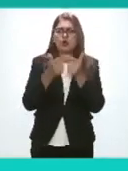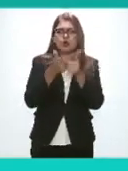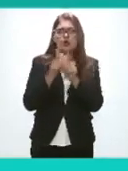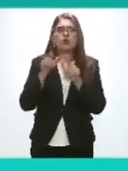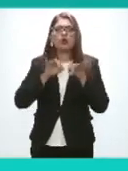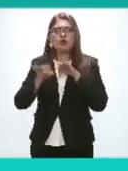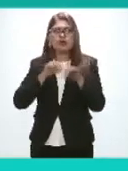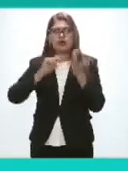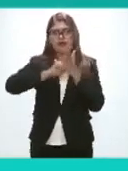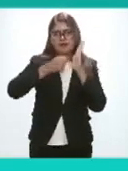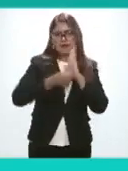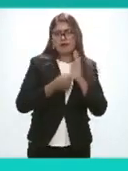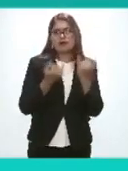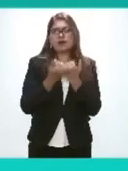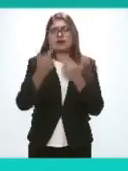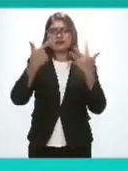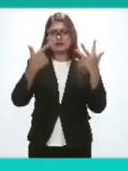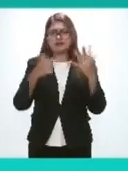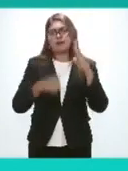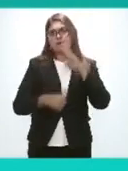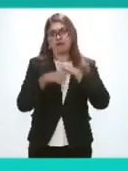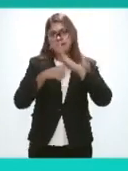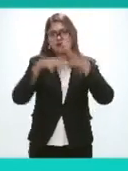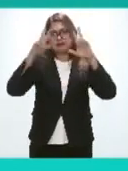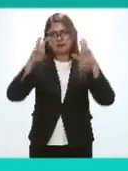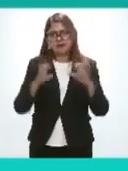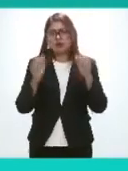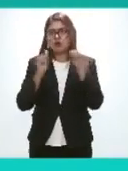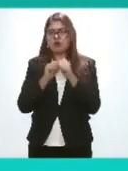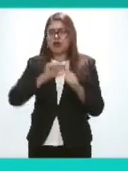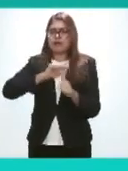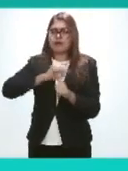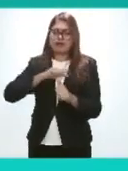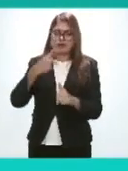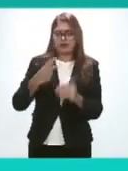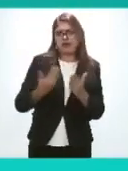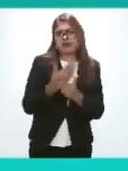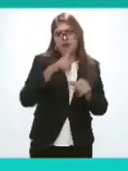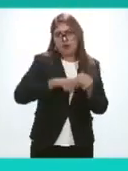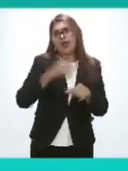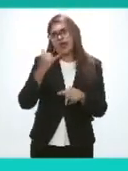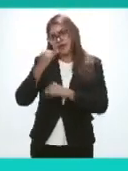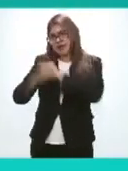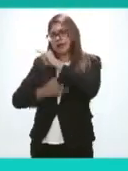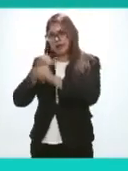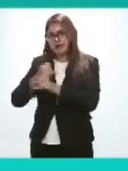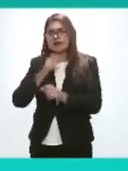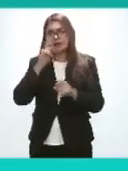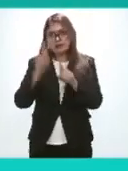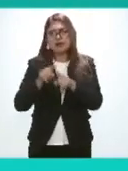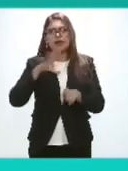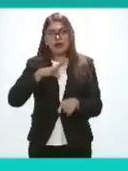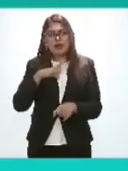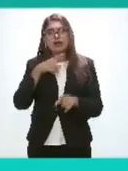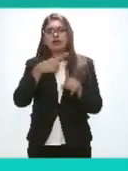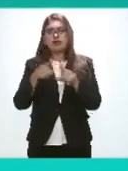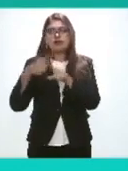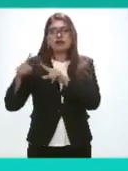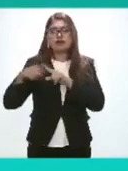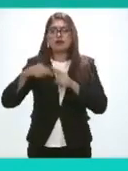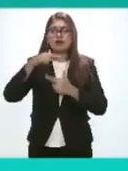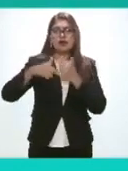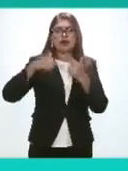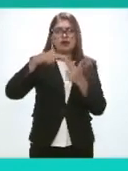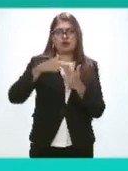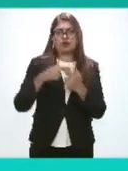mesas temáticas con especialistas nacionales internacionales once foros regionales organizados por los gobiernos garantes de las cuatro